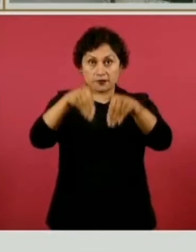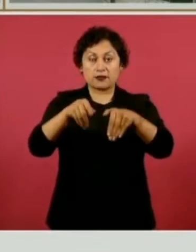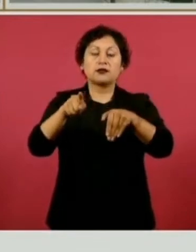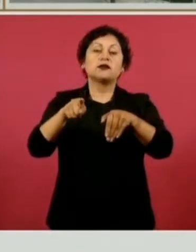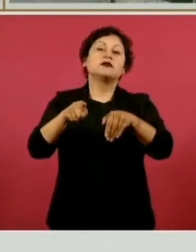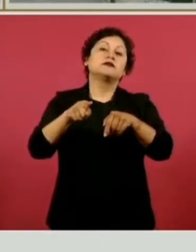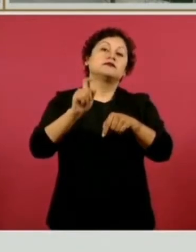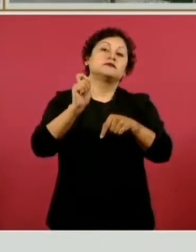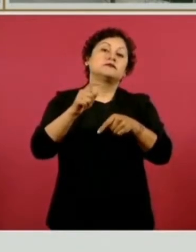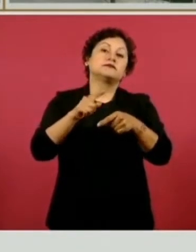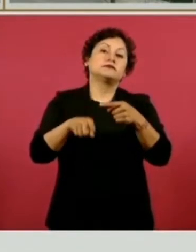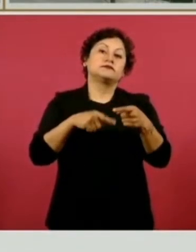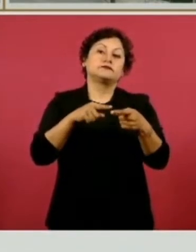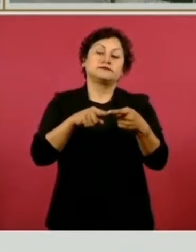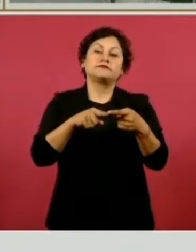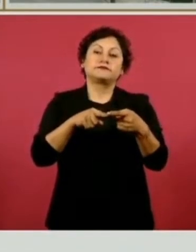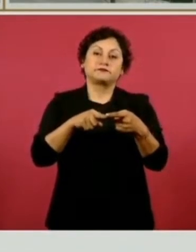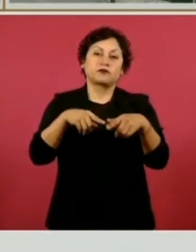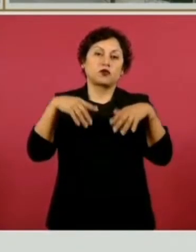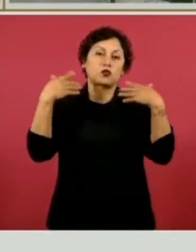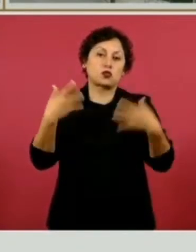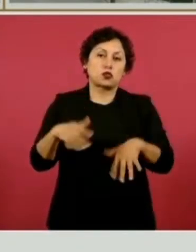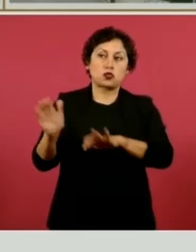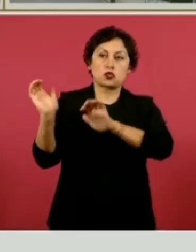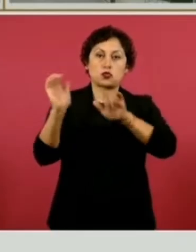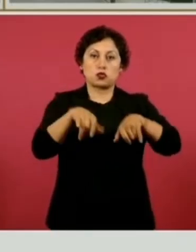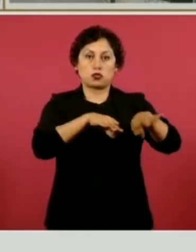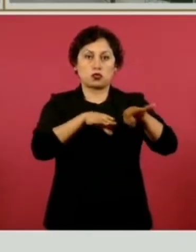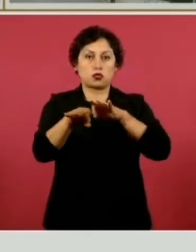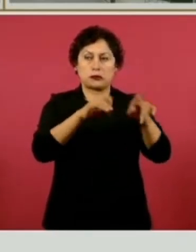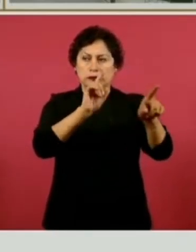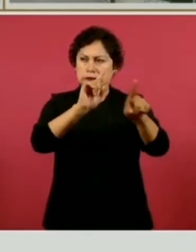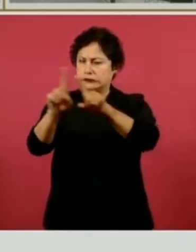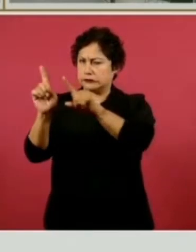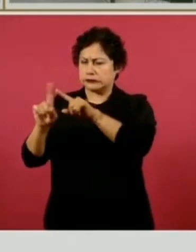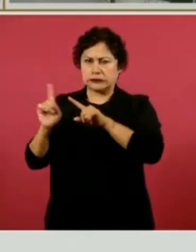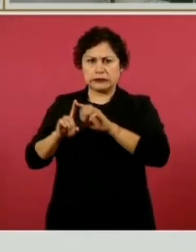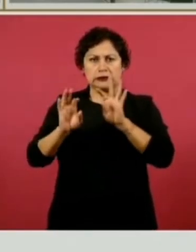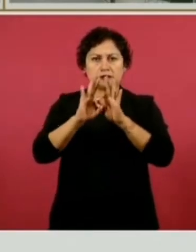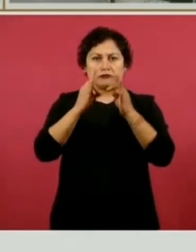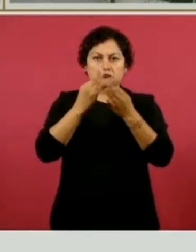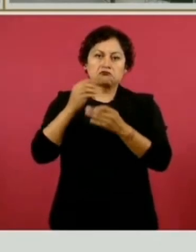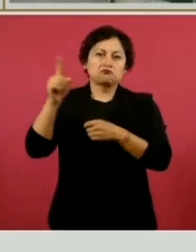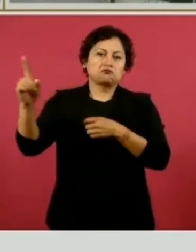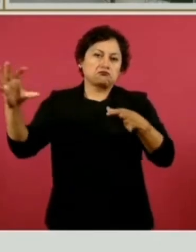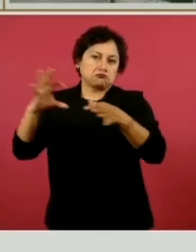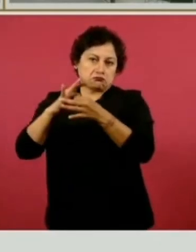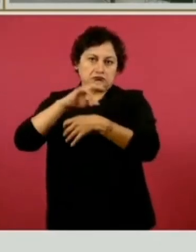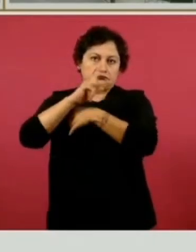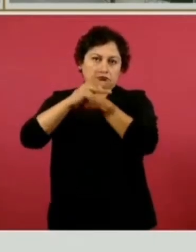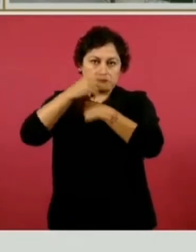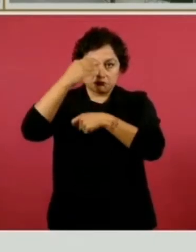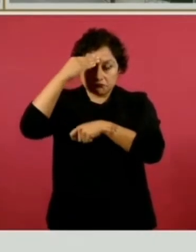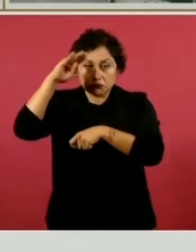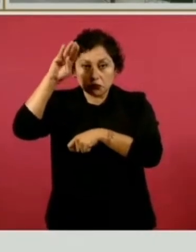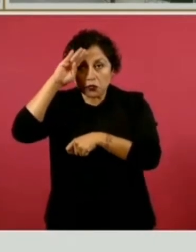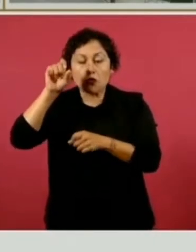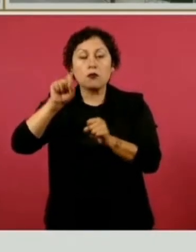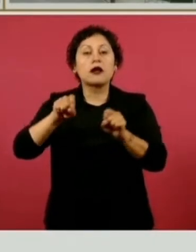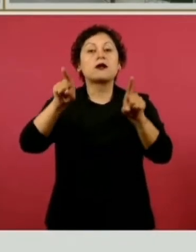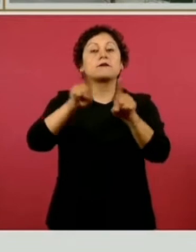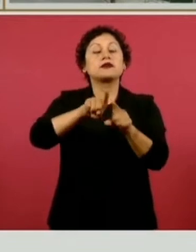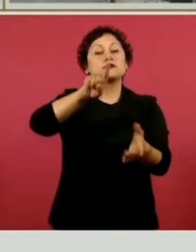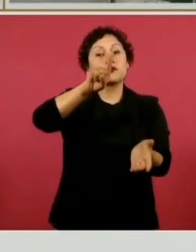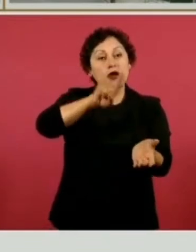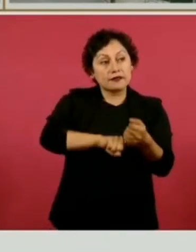contratación de médicos especialistas ha sido de muchas estrategias, tanto con servicios médicos cubanos, con médicos mexicanos, que han aceptado irse a